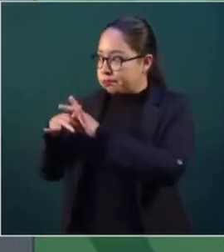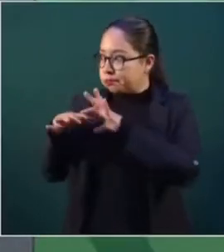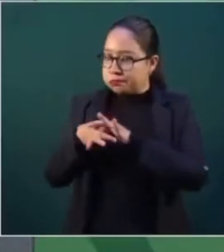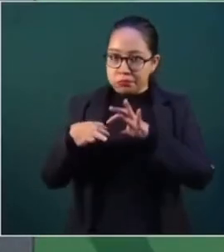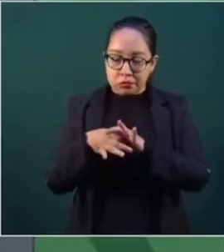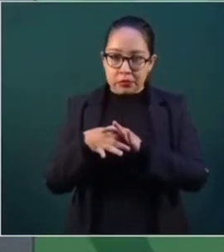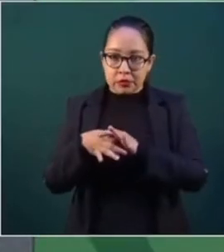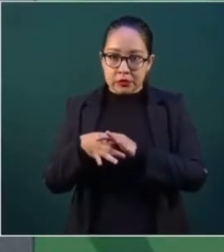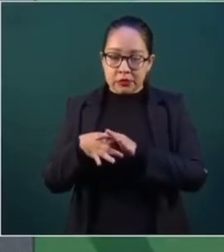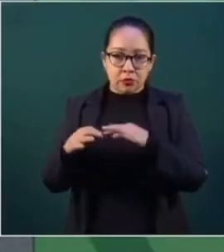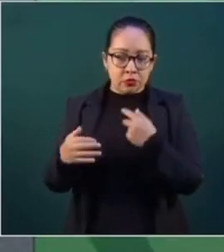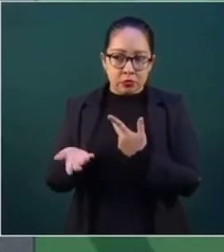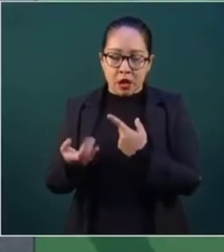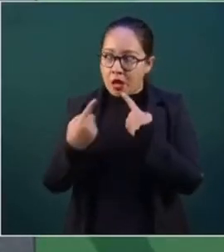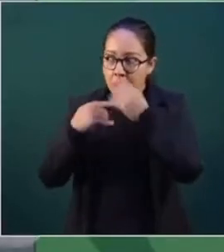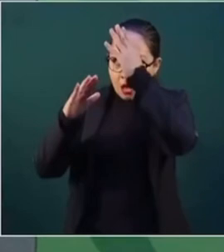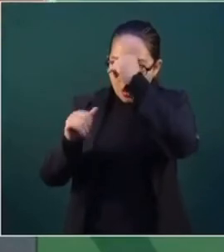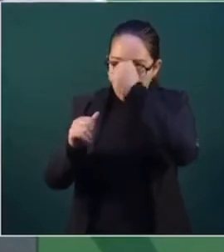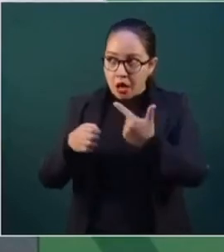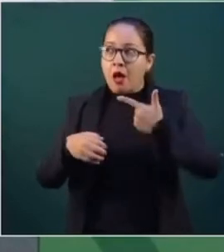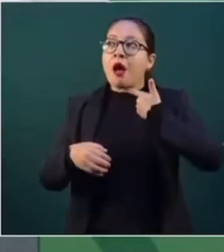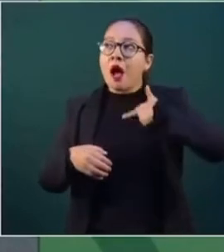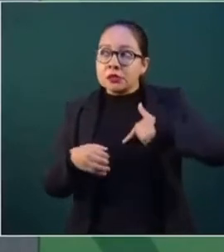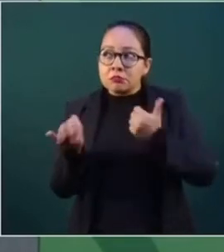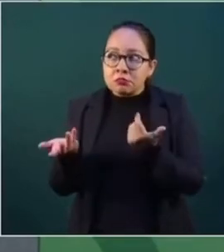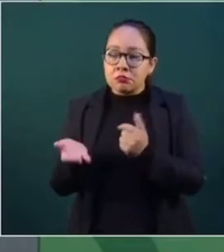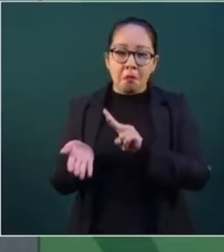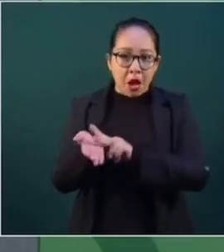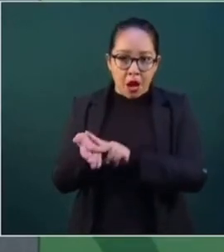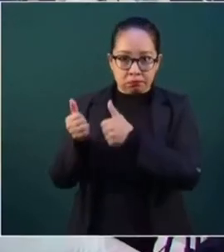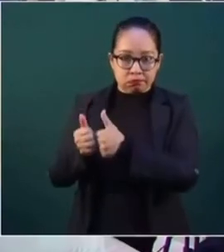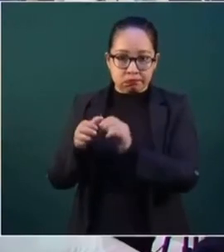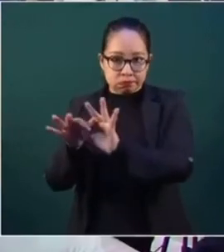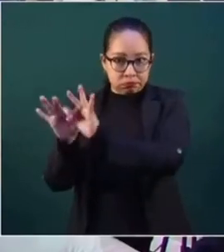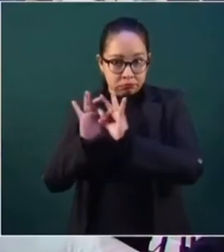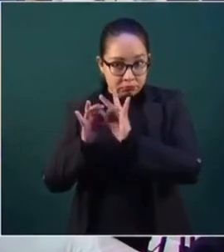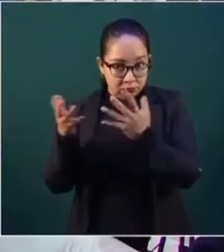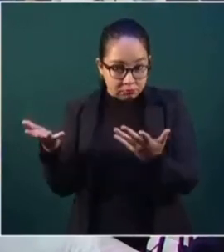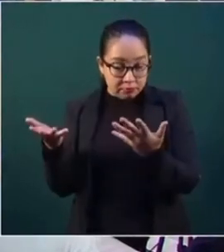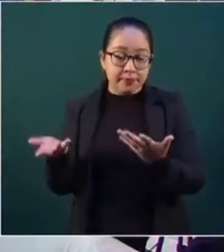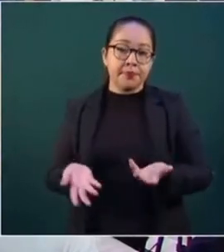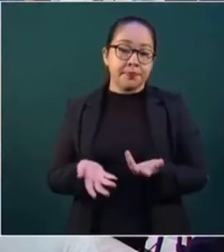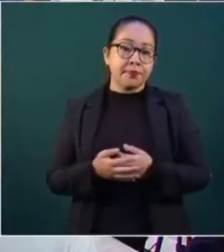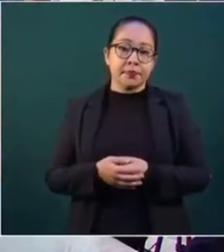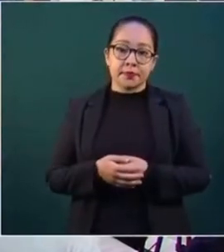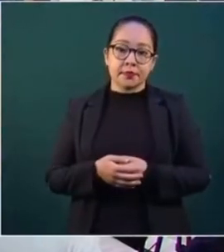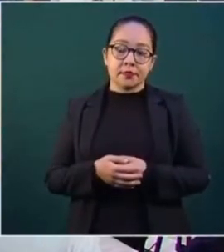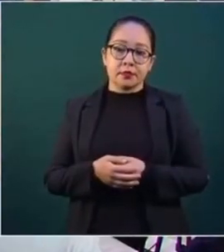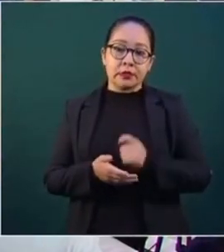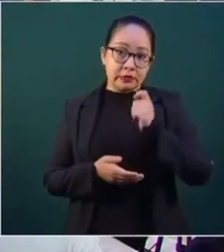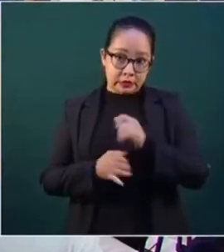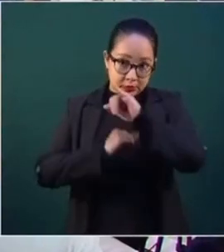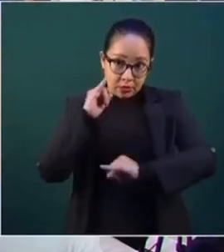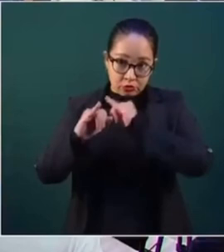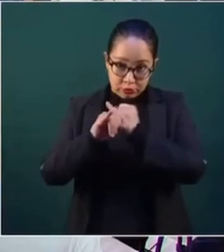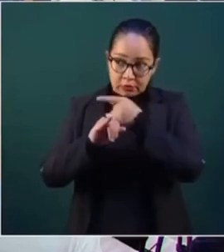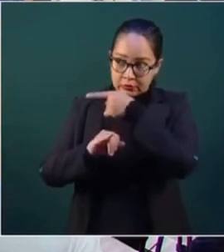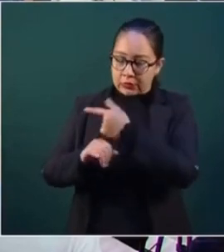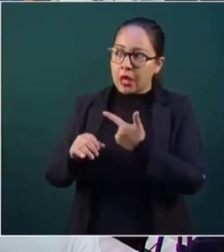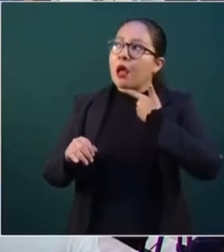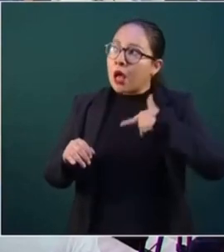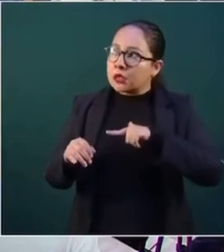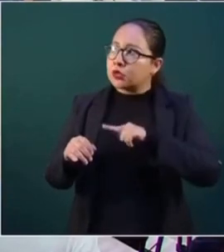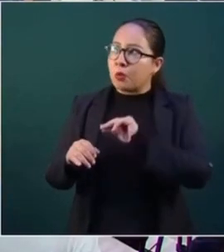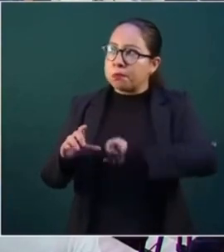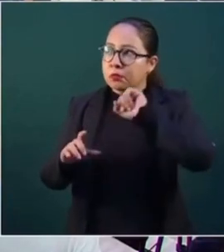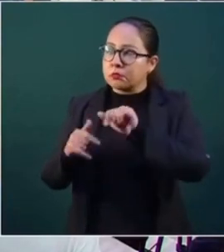fijar el precio del gas. Y resulta que aun cuando no sube el precio del gas en el mercado internacional, constantemente